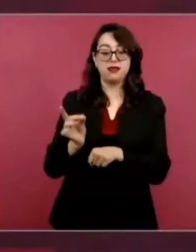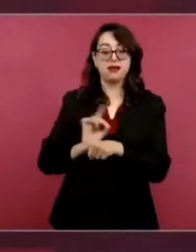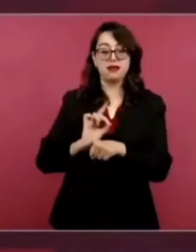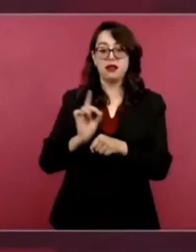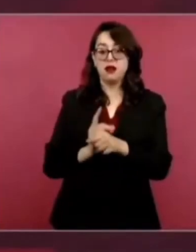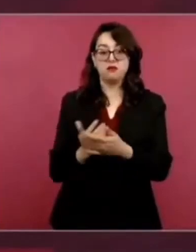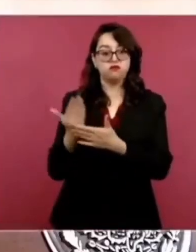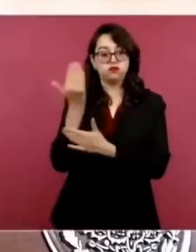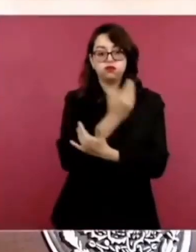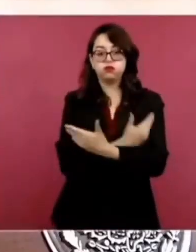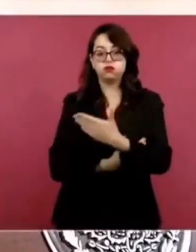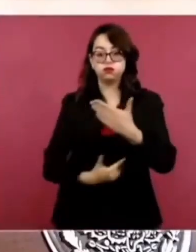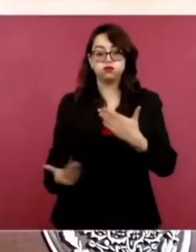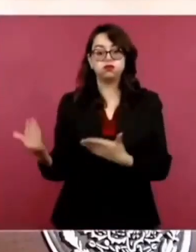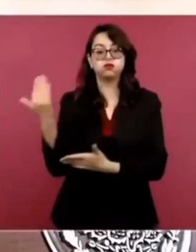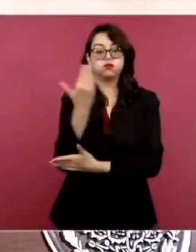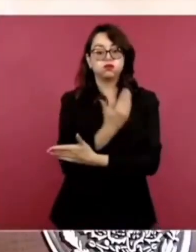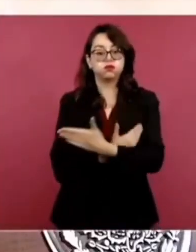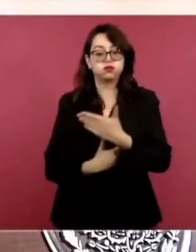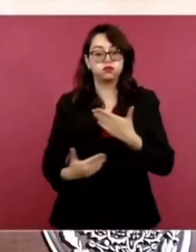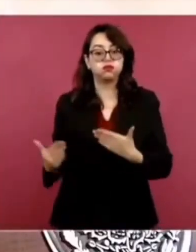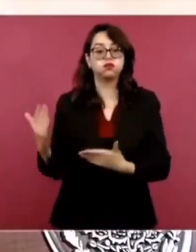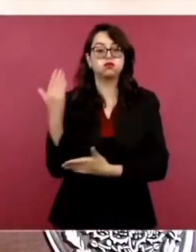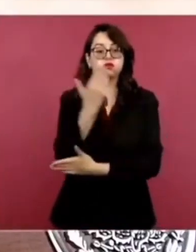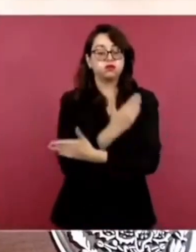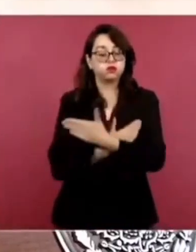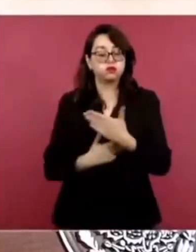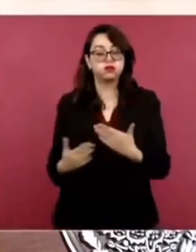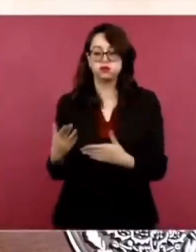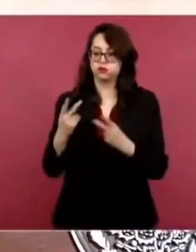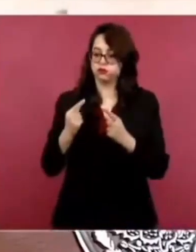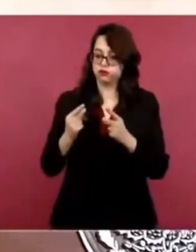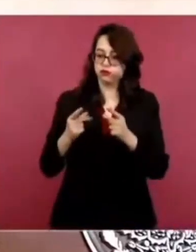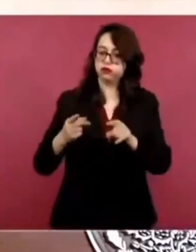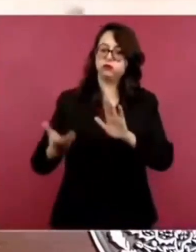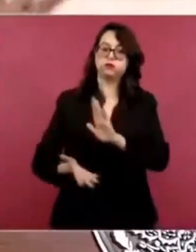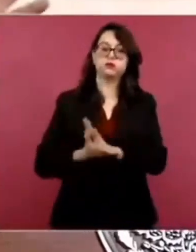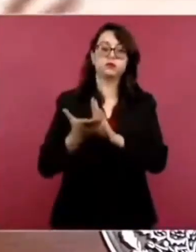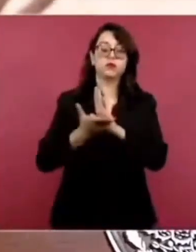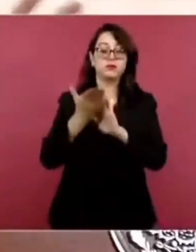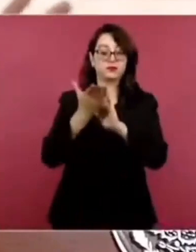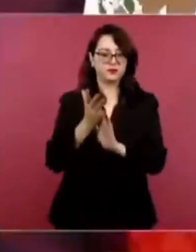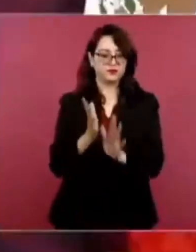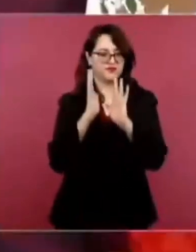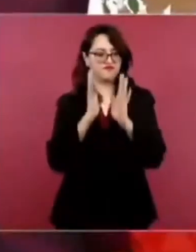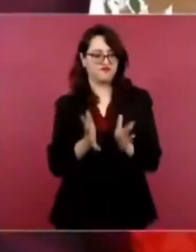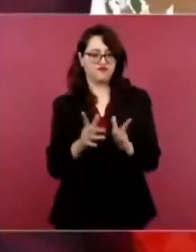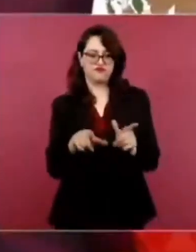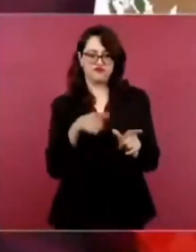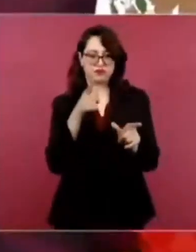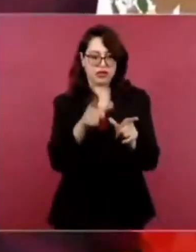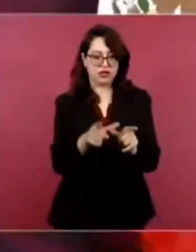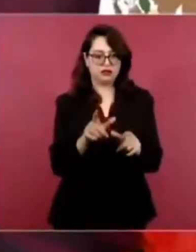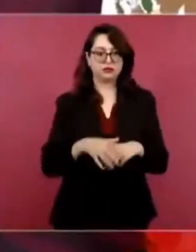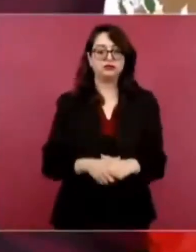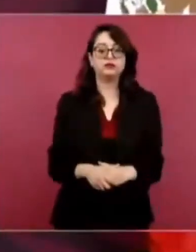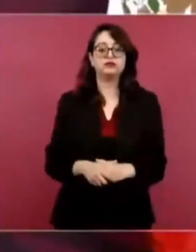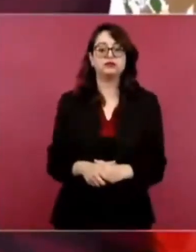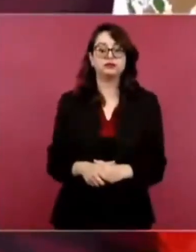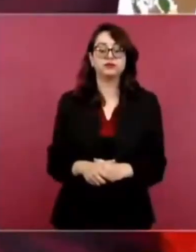y 7 días a la semana. Entonces, ya están los trenes. En el caso del